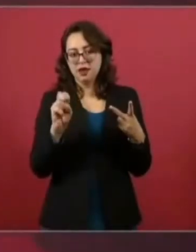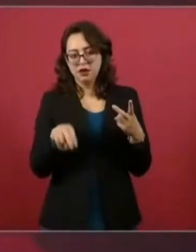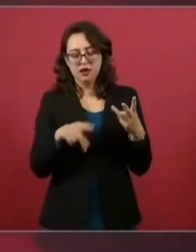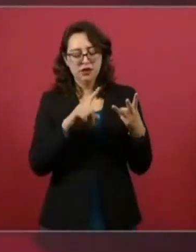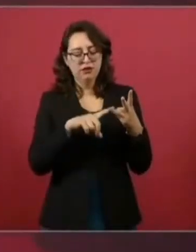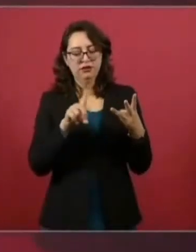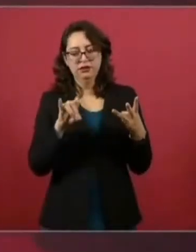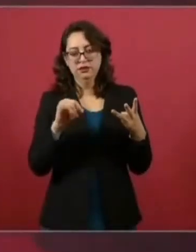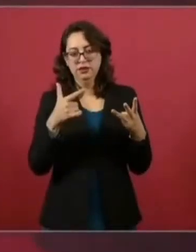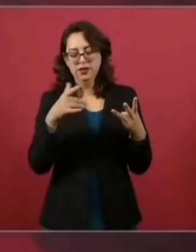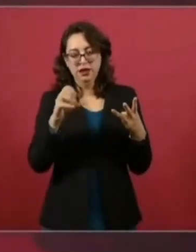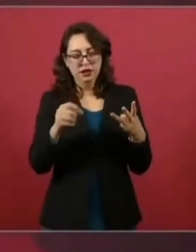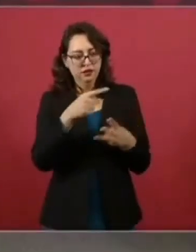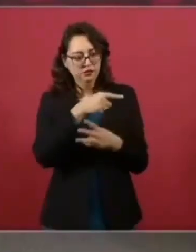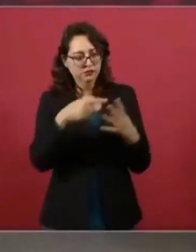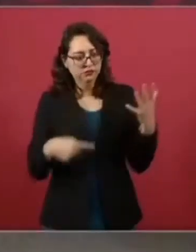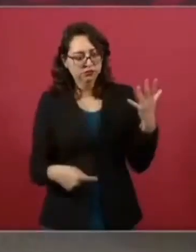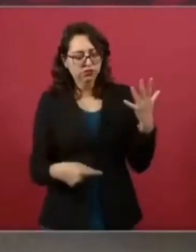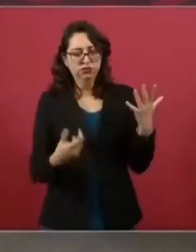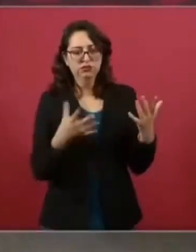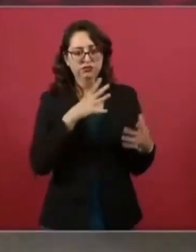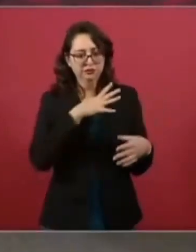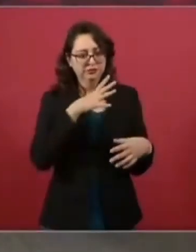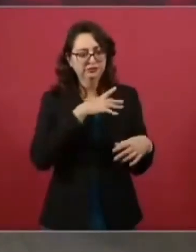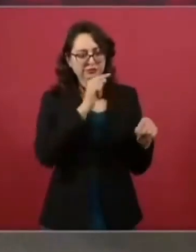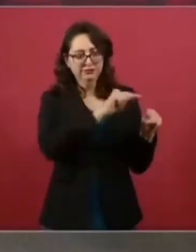y otros,